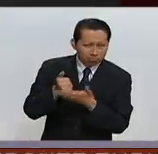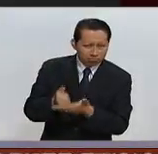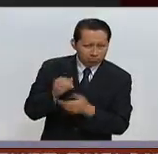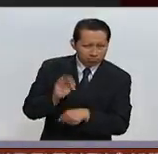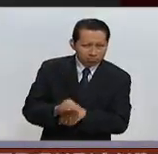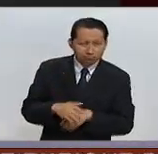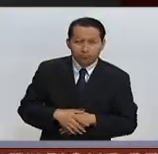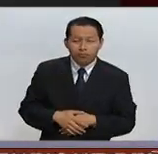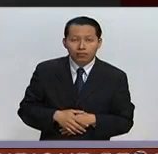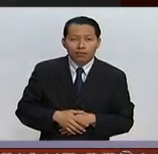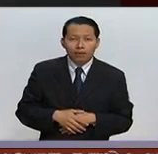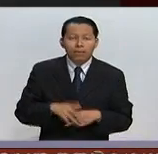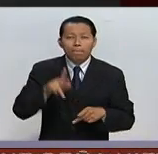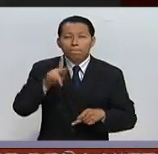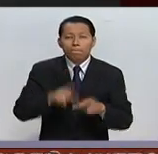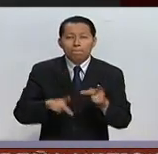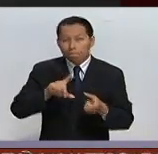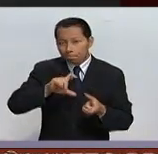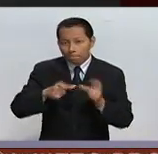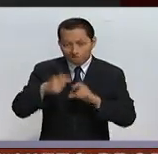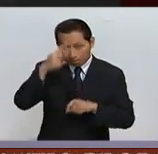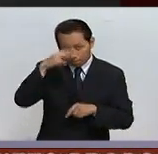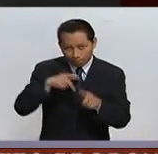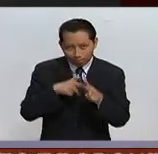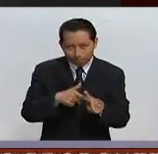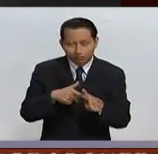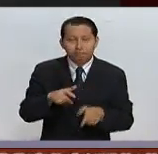Vamos a una pausa. Esto es México al Día.